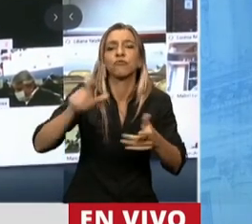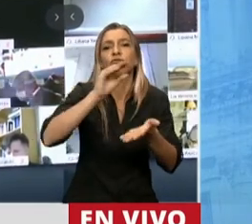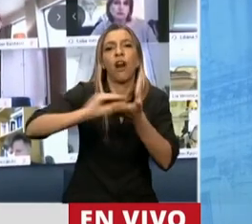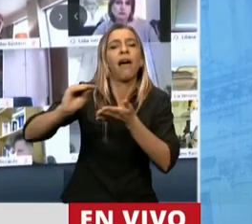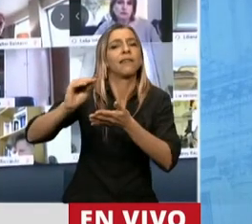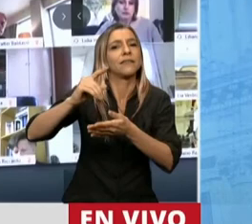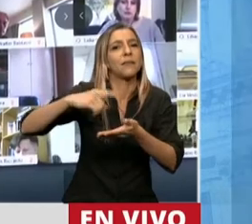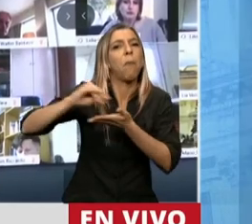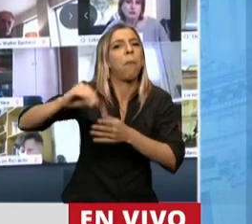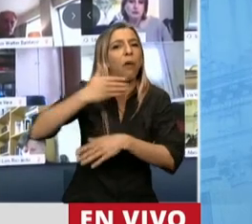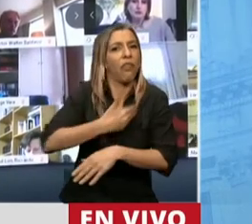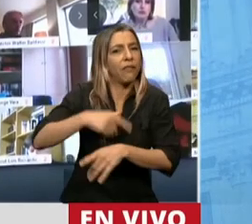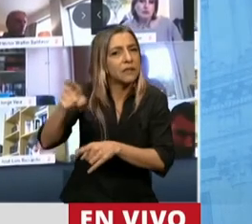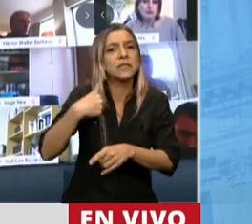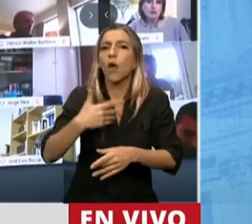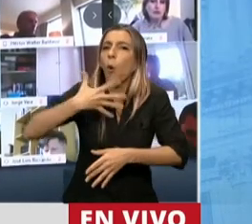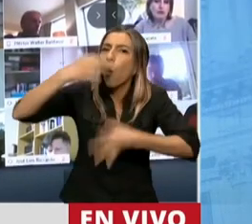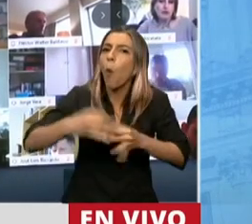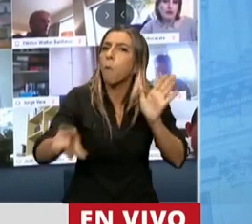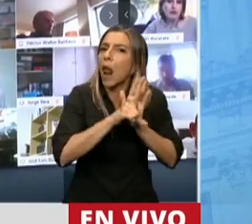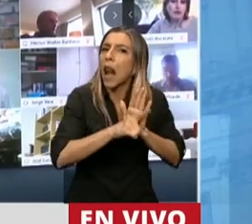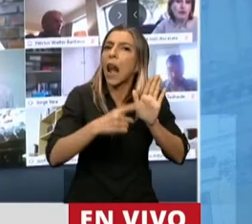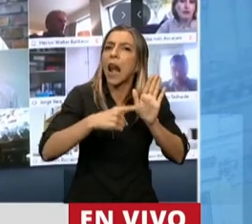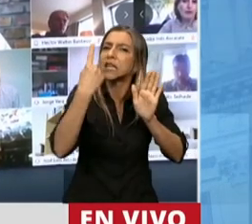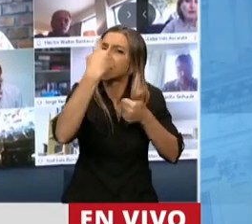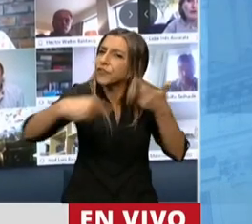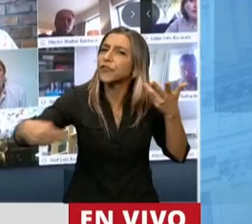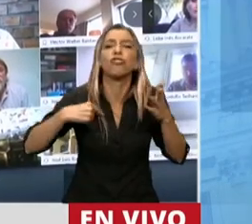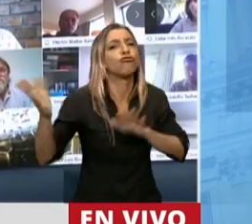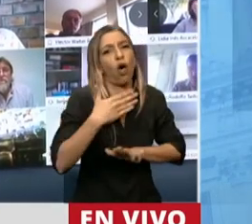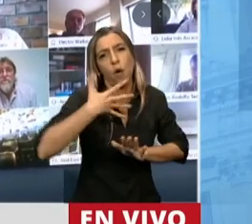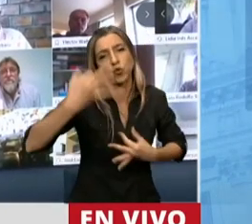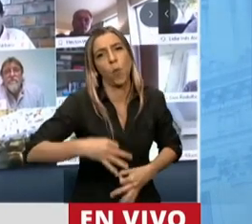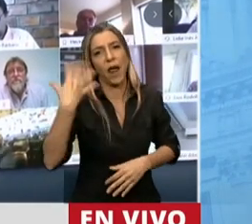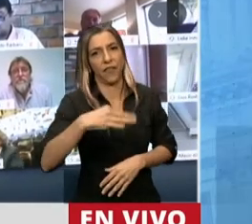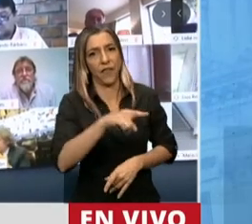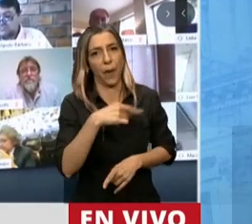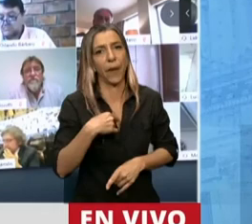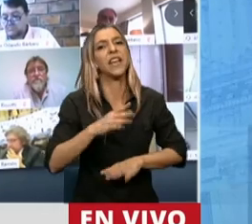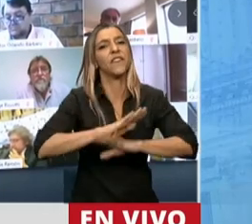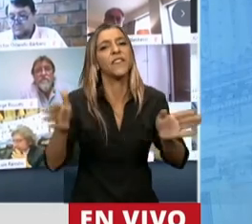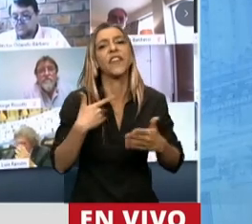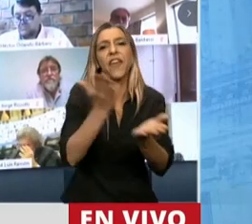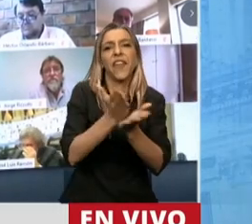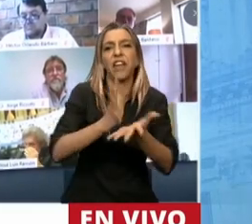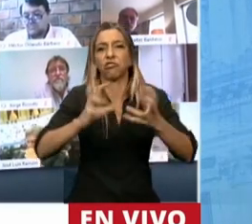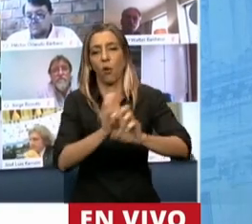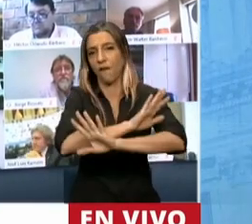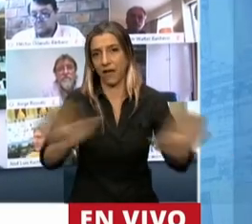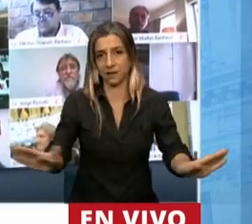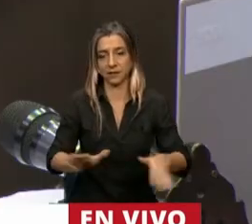el Gobernador, cumplan con las leyes establecidas y no afecten derechos de otros poderes. Muchas gracias.